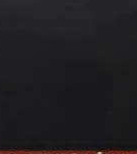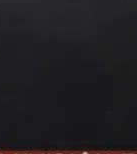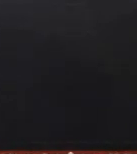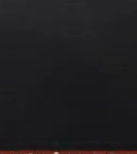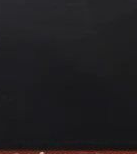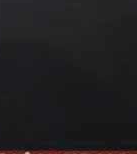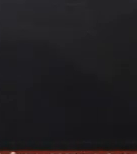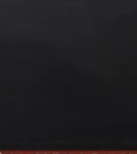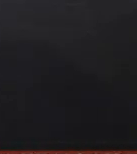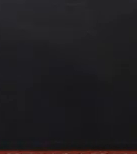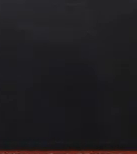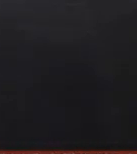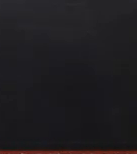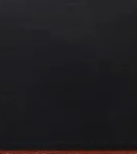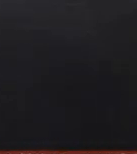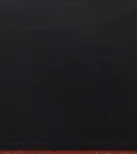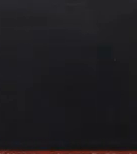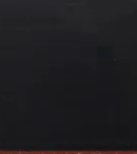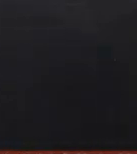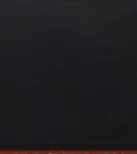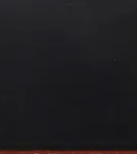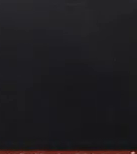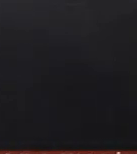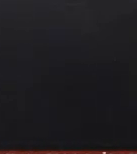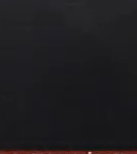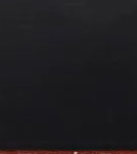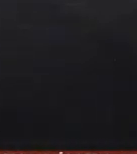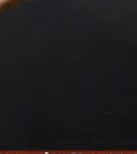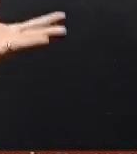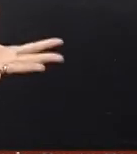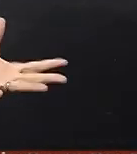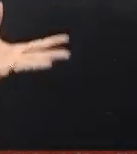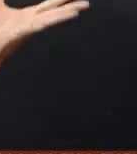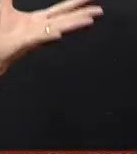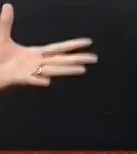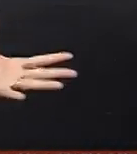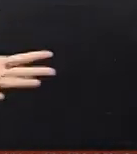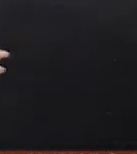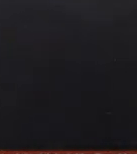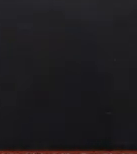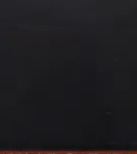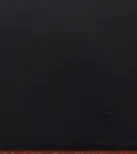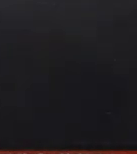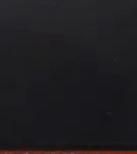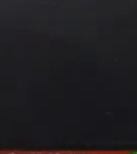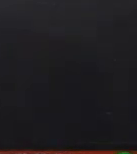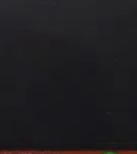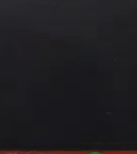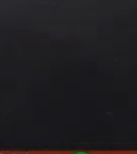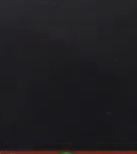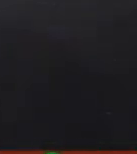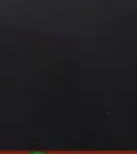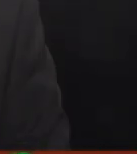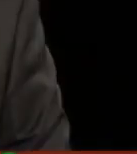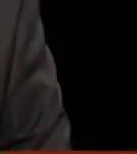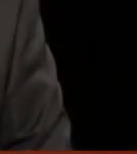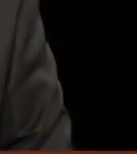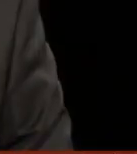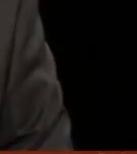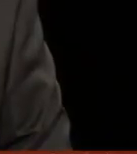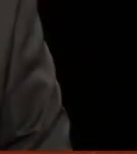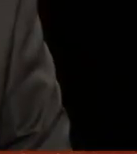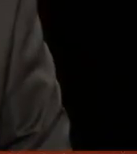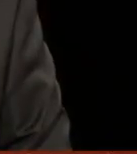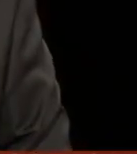de un diferencial del 4 o 5% a favor de Hillary o el 6% otras hablan del 10 y del 11 más el margen de error es decir las